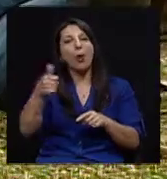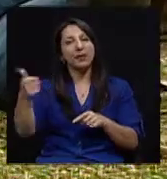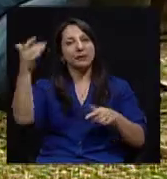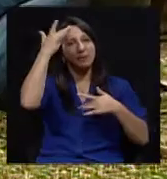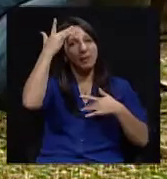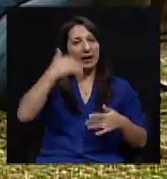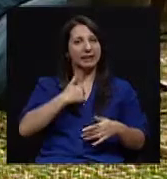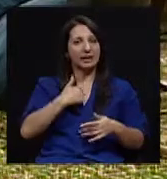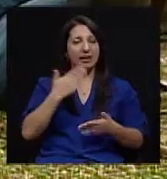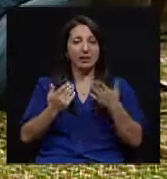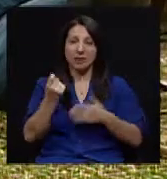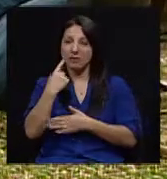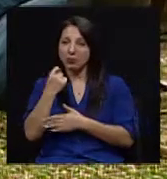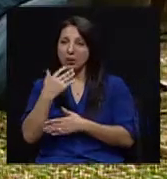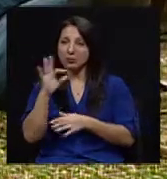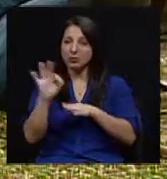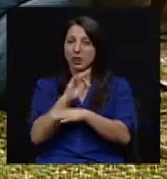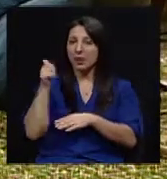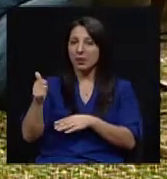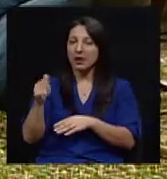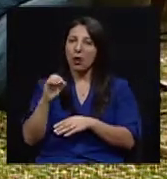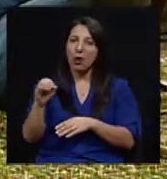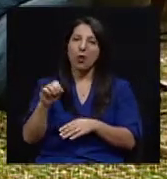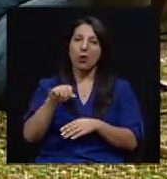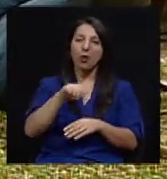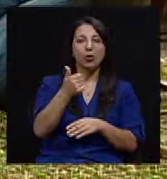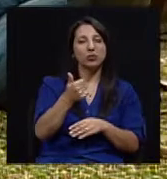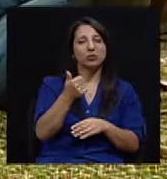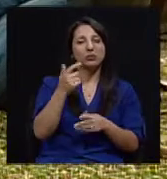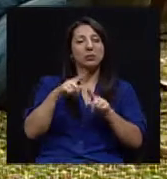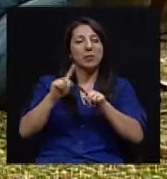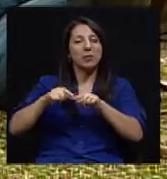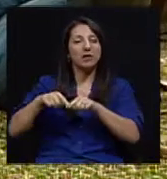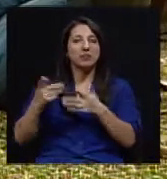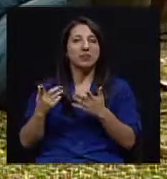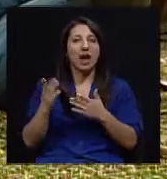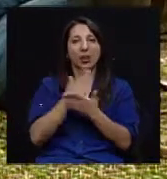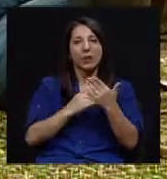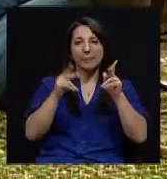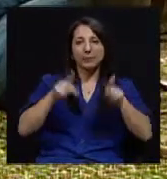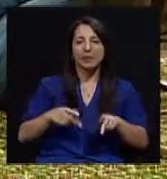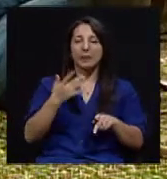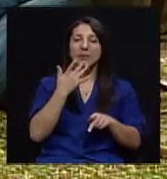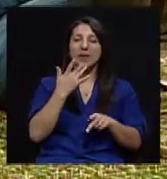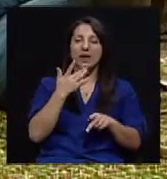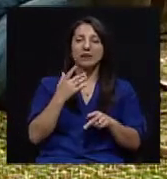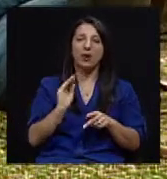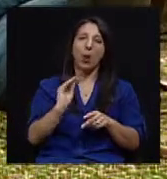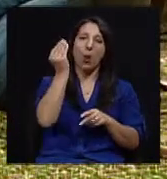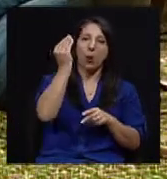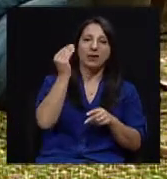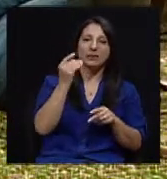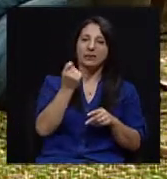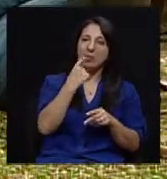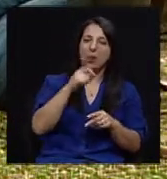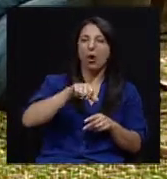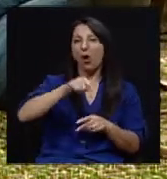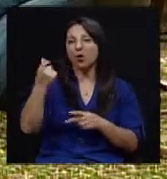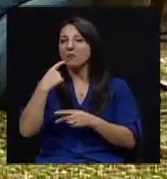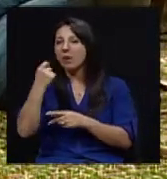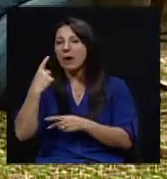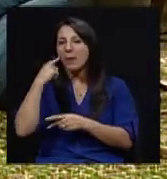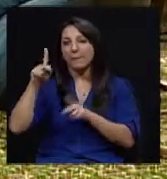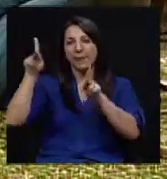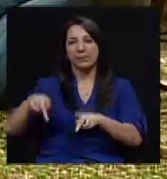puede que un fármaco le funcione mejor o que otro fármaco le funcione mejor. Puede haber algunos que funcionan mejor para la gente joven, otros que funcionan mejor para los